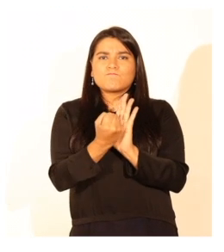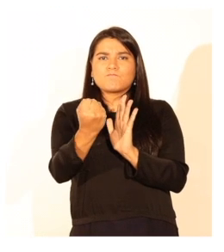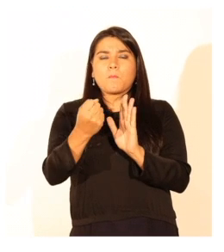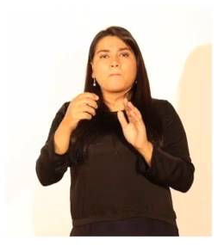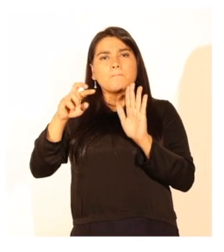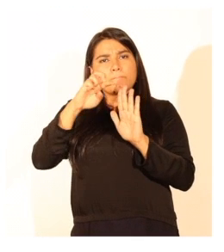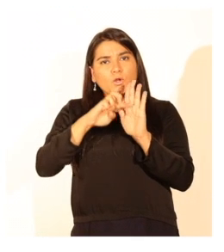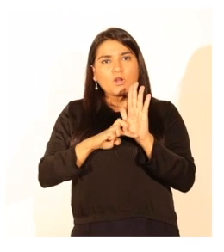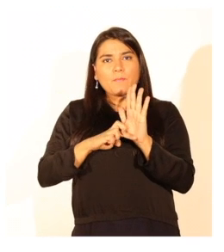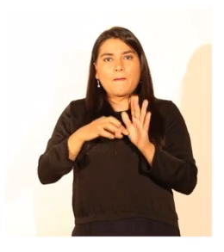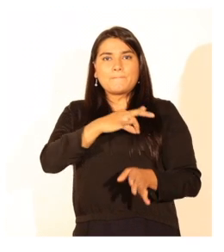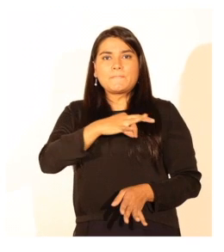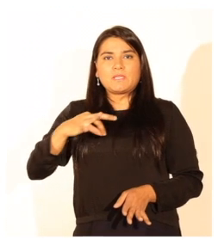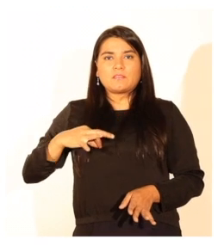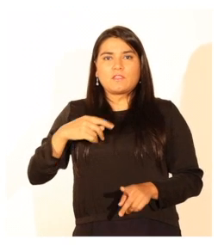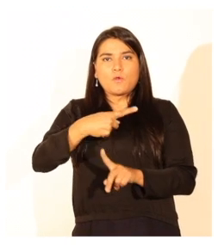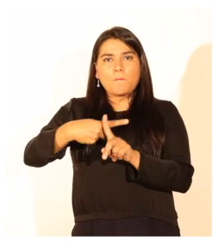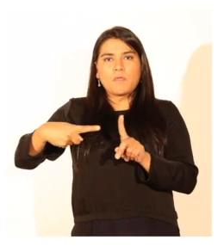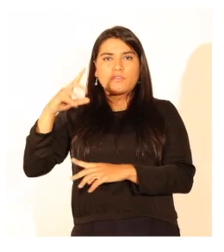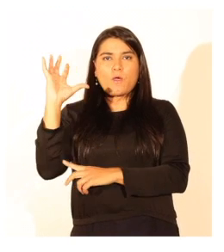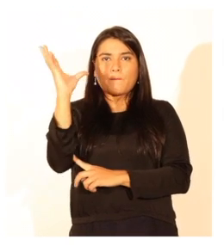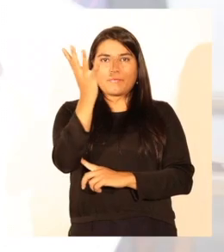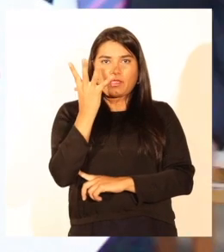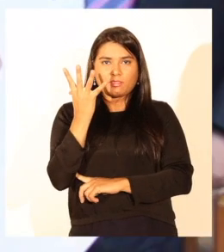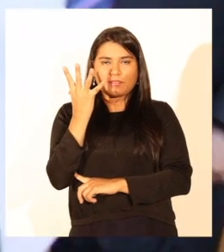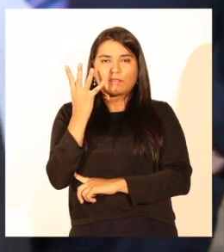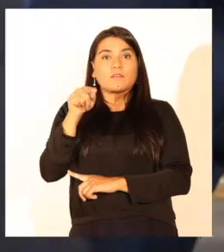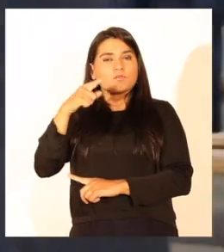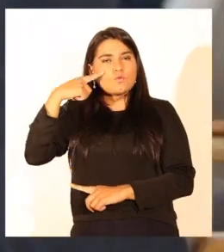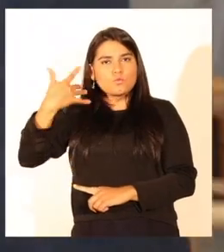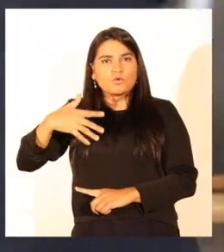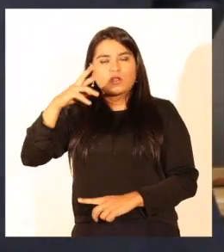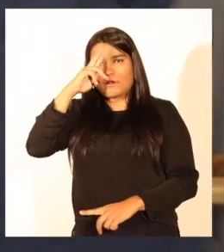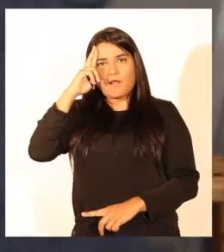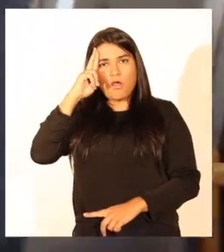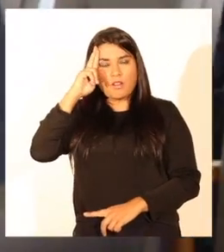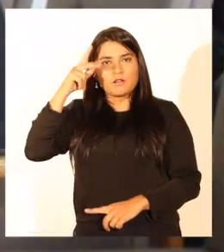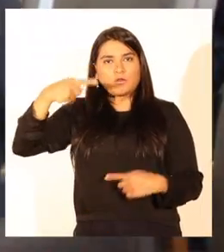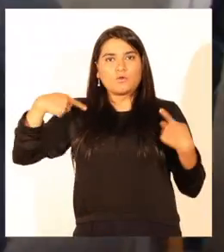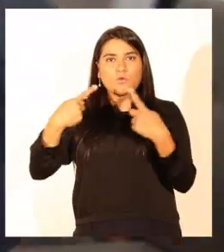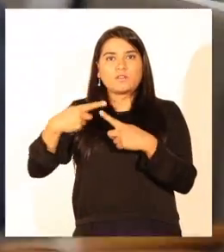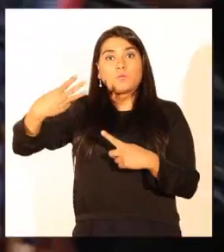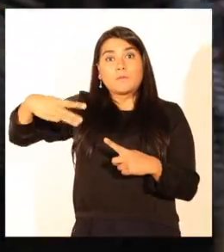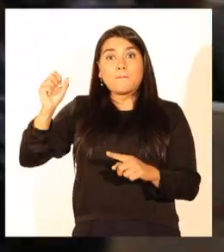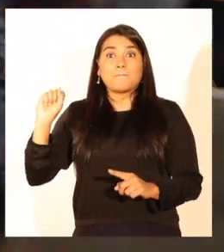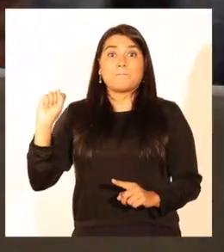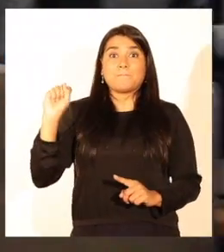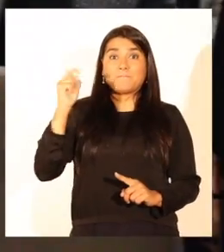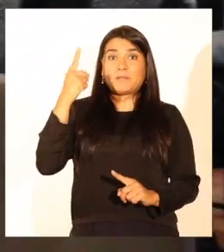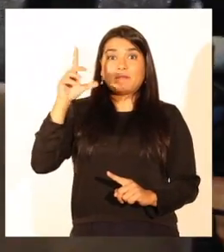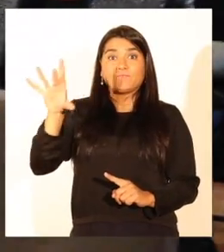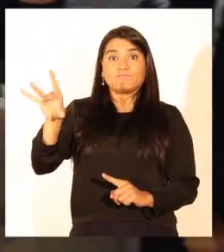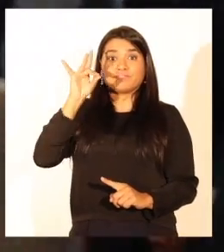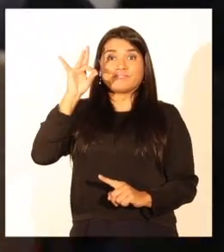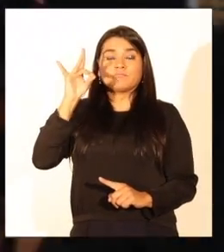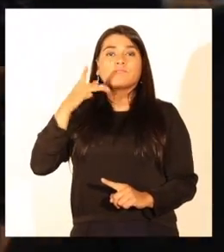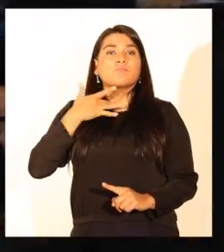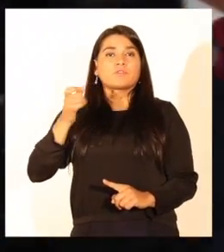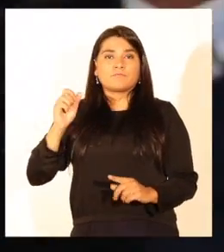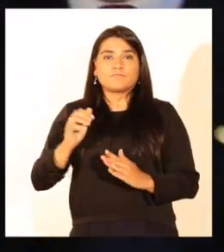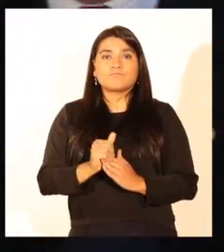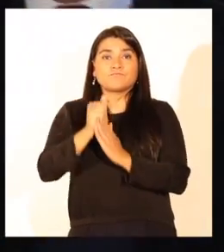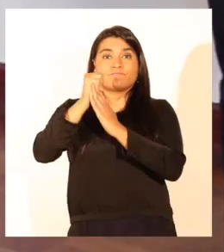programa impulsado por el Ministerio de Medio Ambiente. Es importante recordar que nuestra municipalidad fue la primera en obtener este logro,